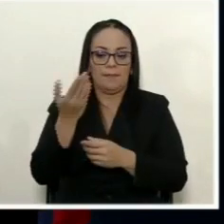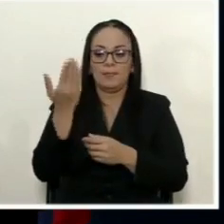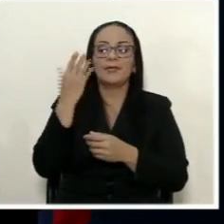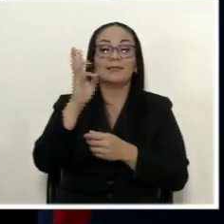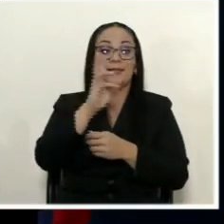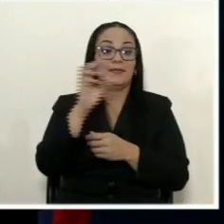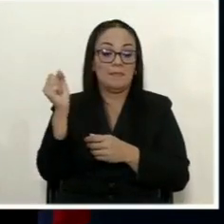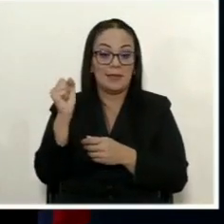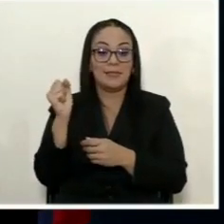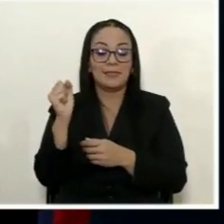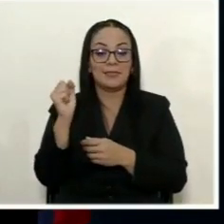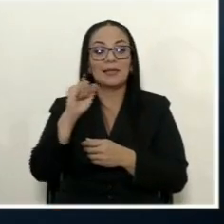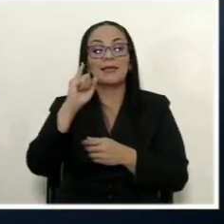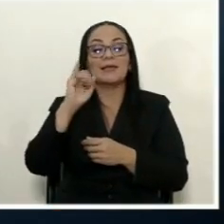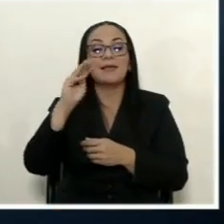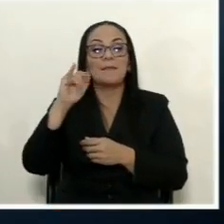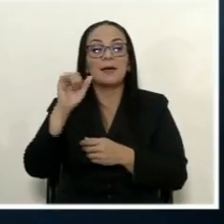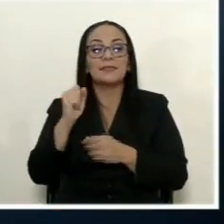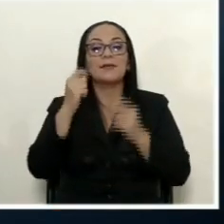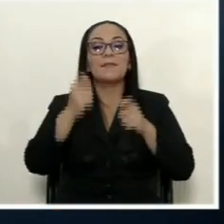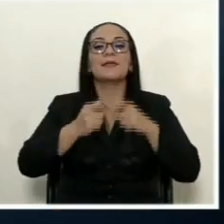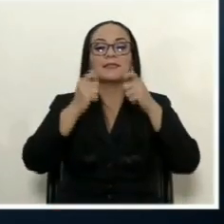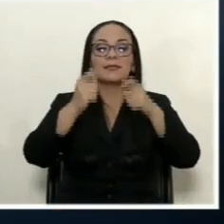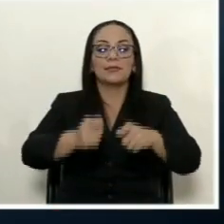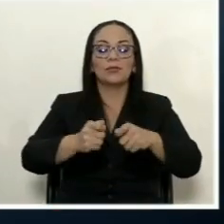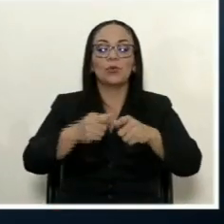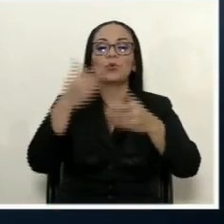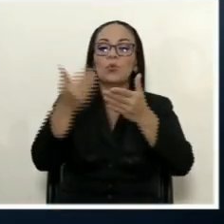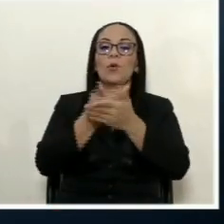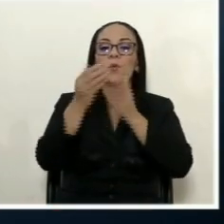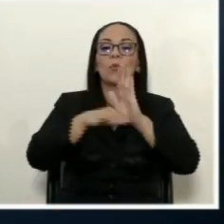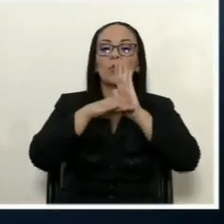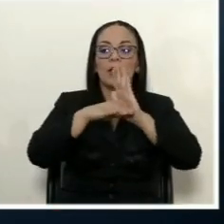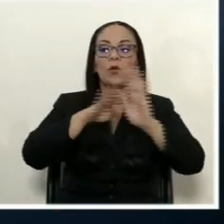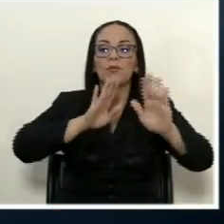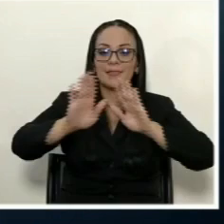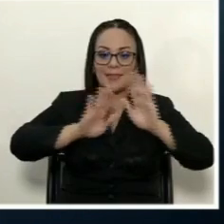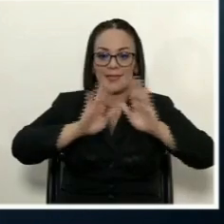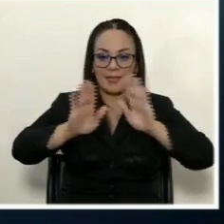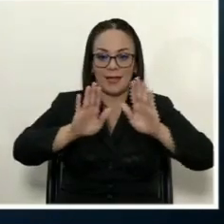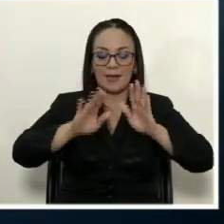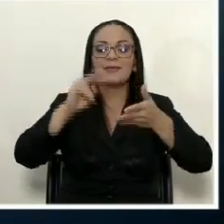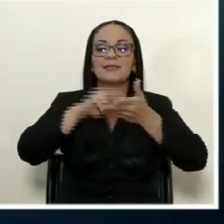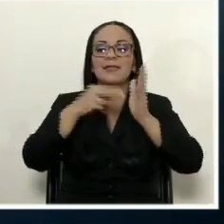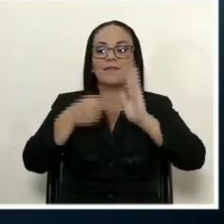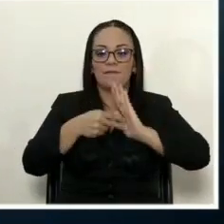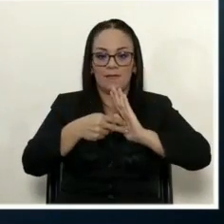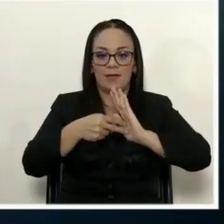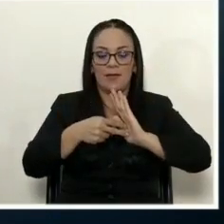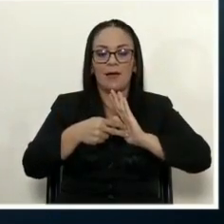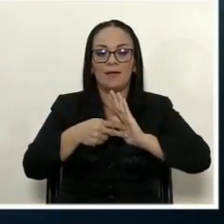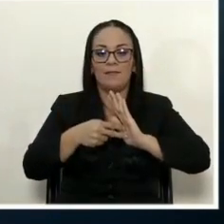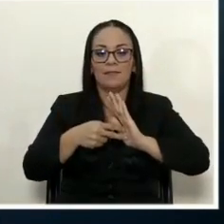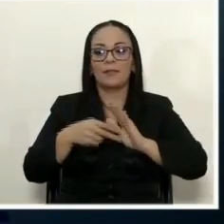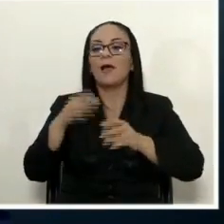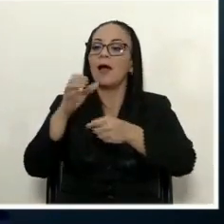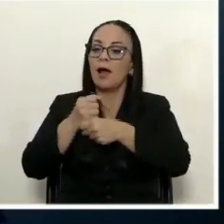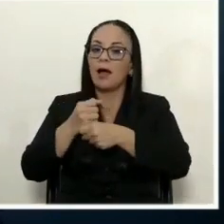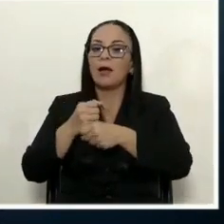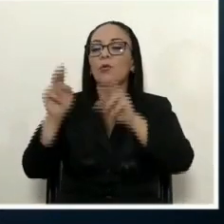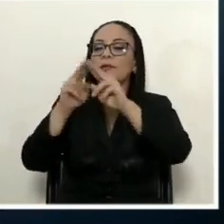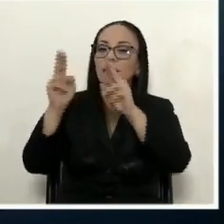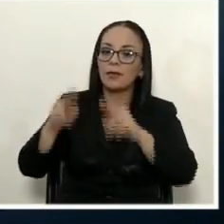meses el IMAX presentó un nuevo modelo digital, es decir, hágalo por internet,